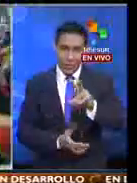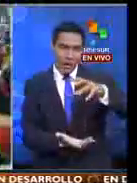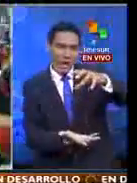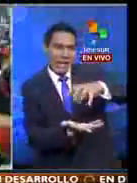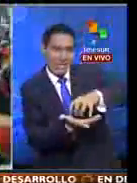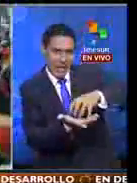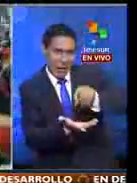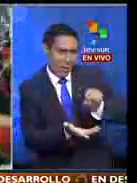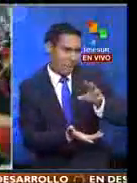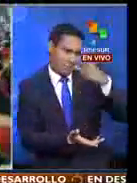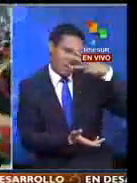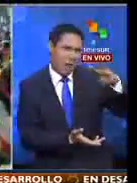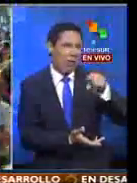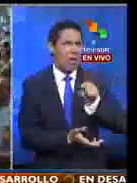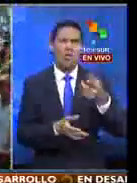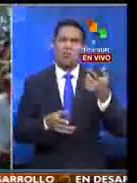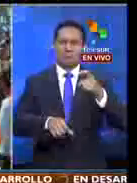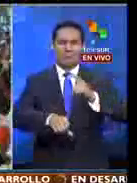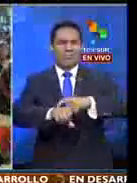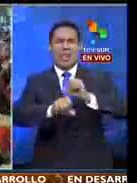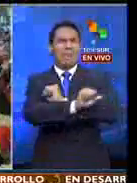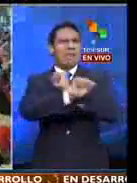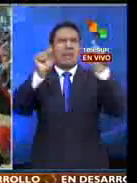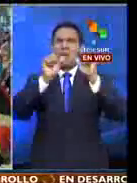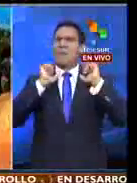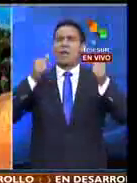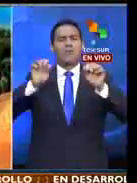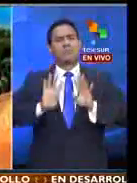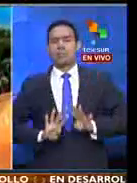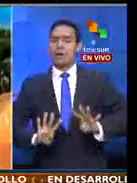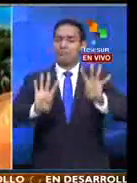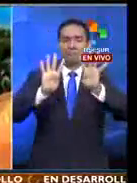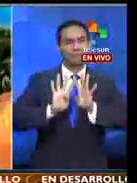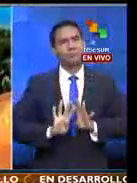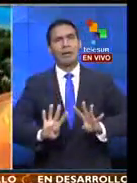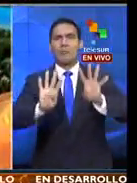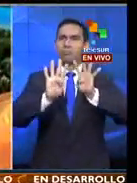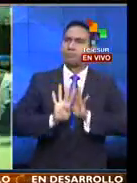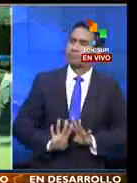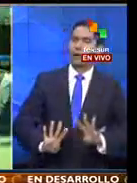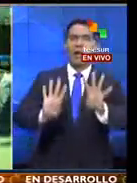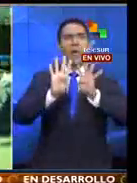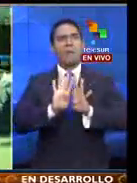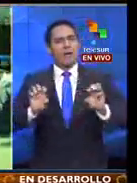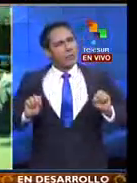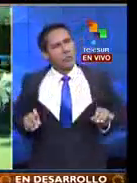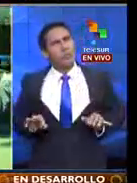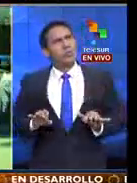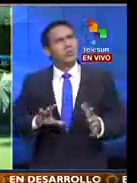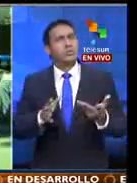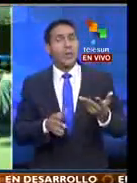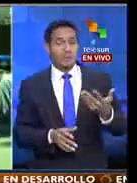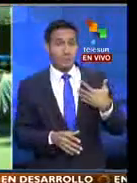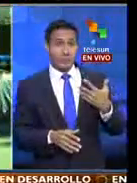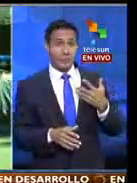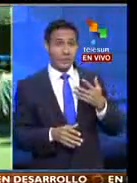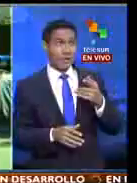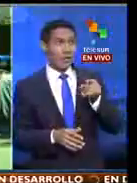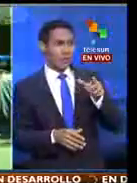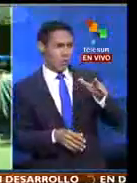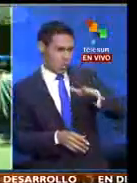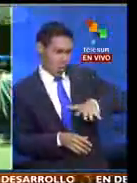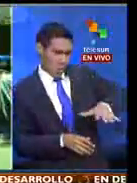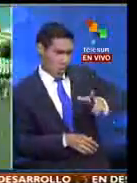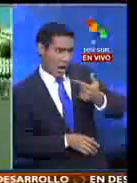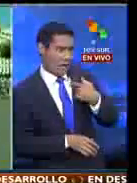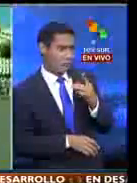Estado de Oaxaca, pues desde temprano iniciaron movilizaciones. Han iniciado una marcha desde el Monumento a la Estela de Luz